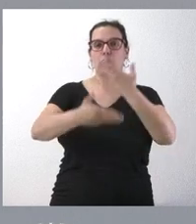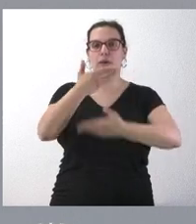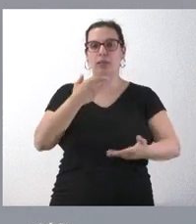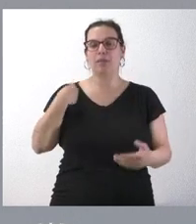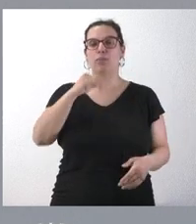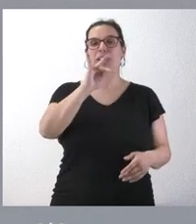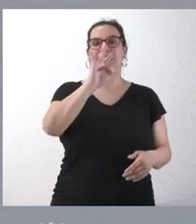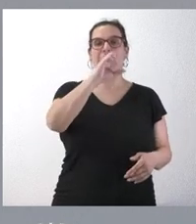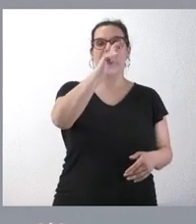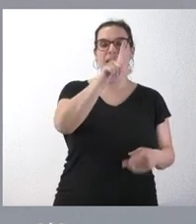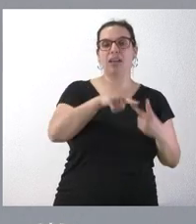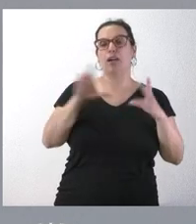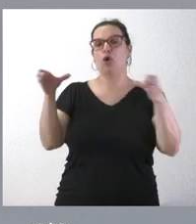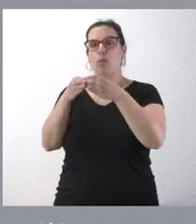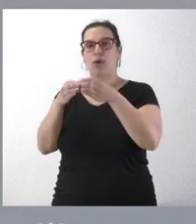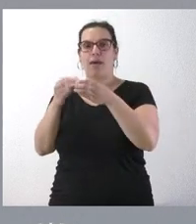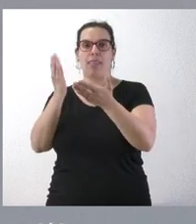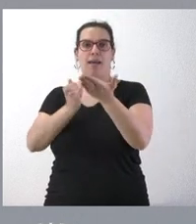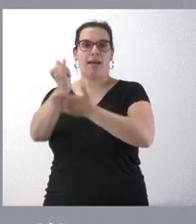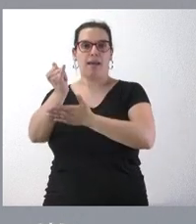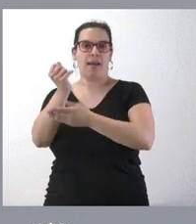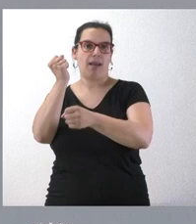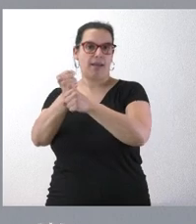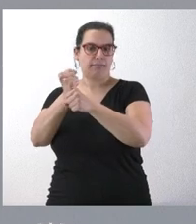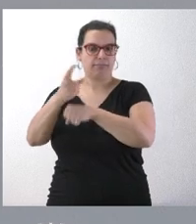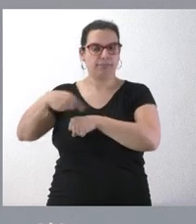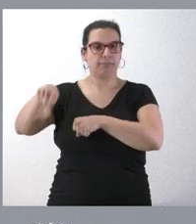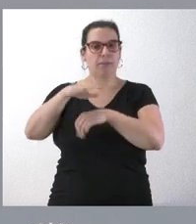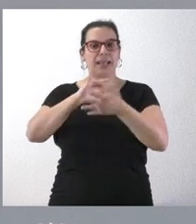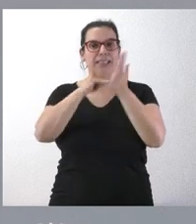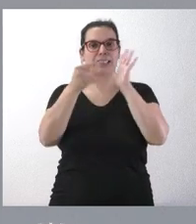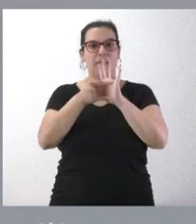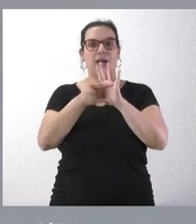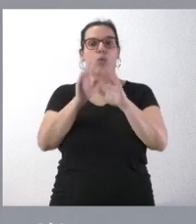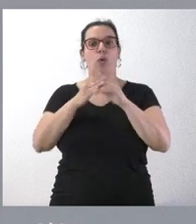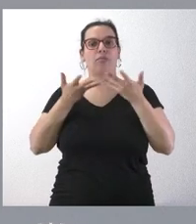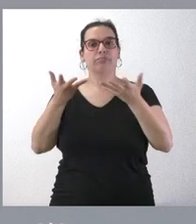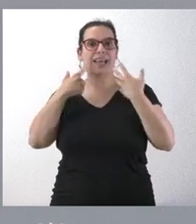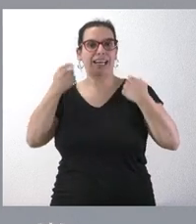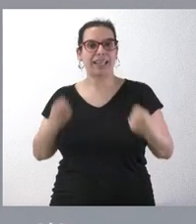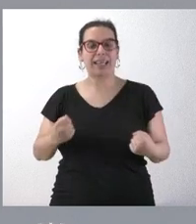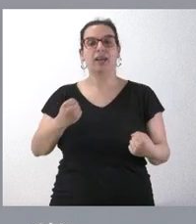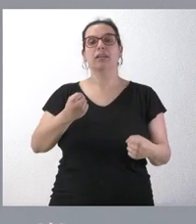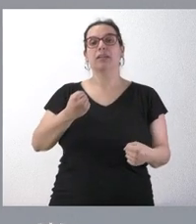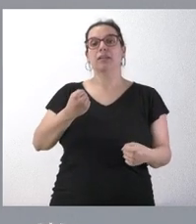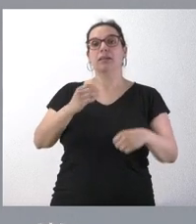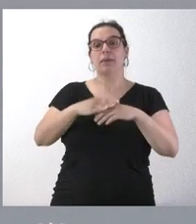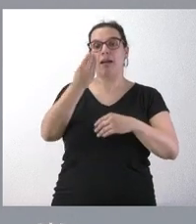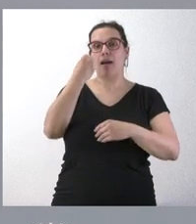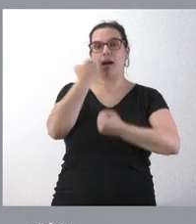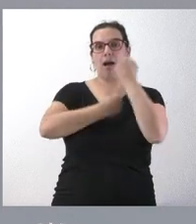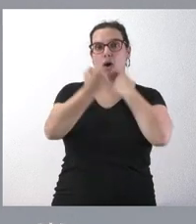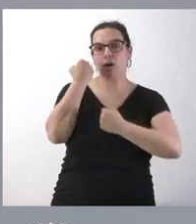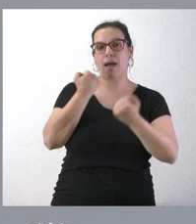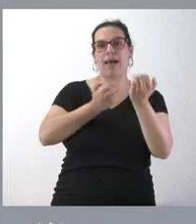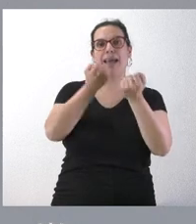y la comunidad de regantes para el pilotaje de sistemas innovadores y sostenibles de suministro energético para el riego basados en energías alternativas.